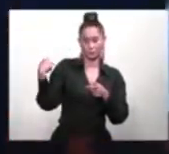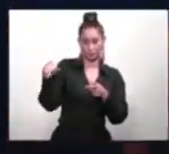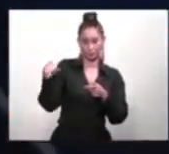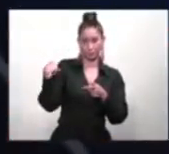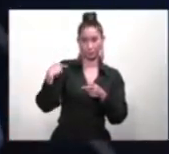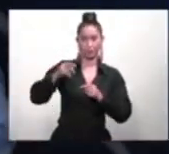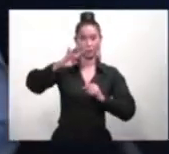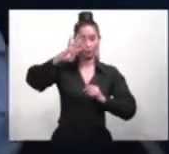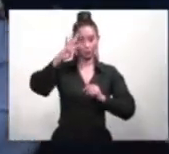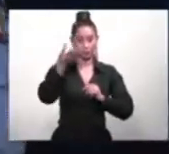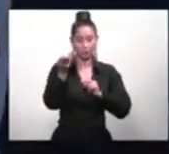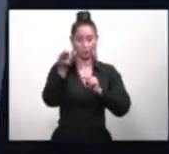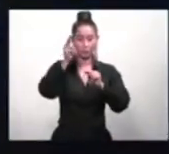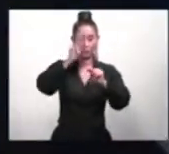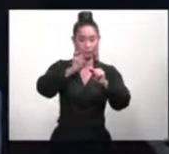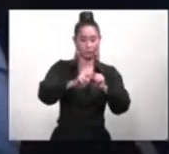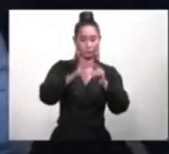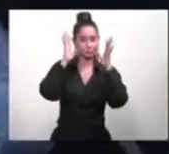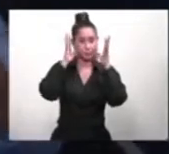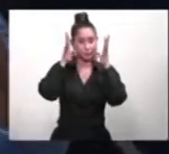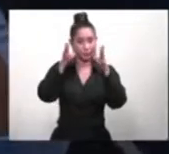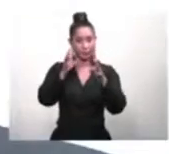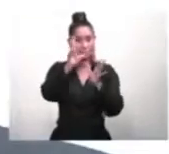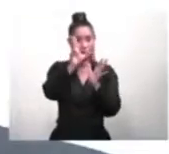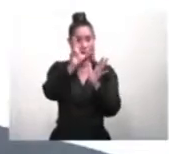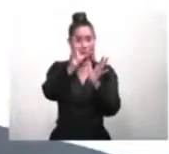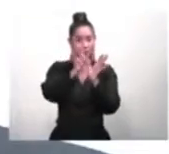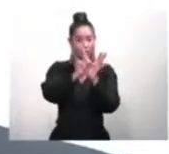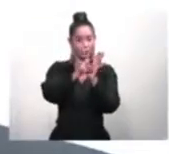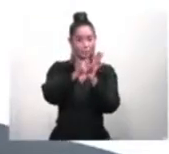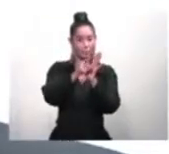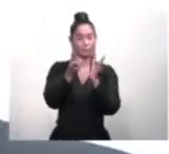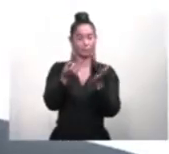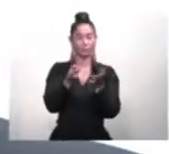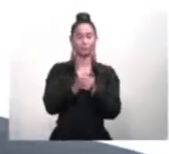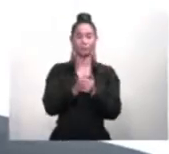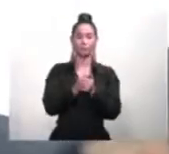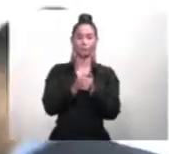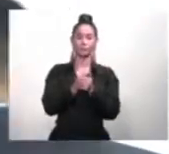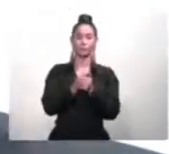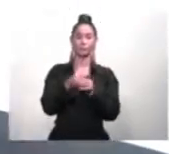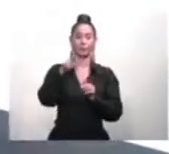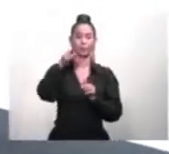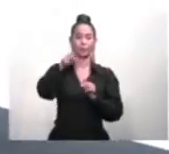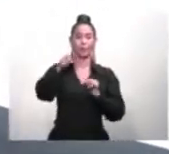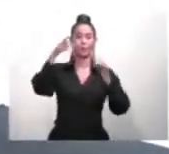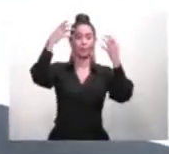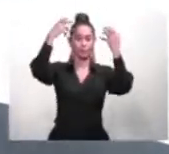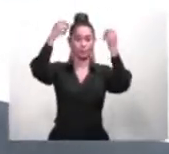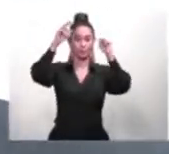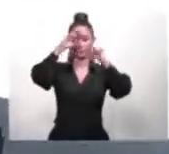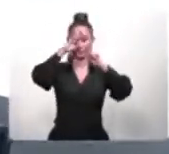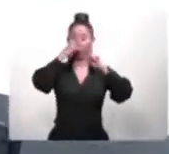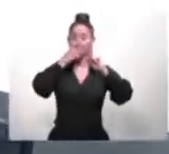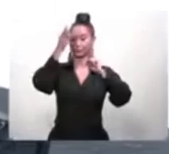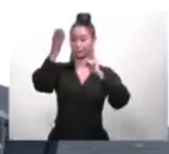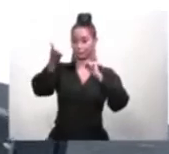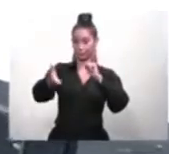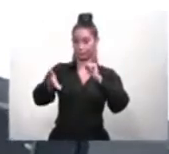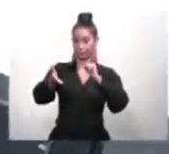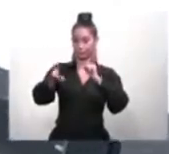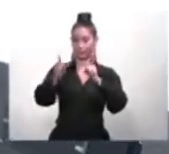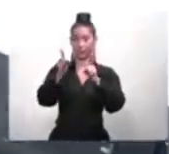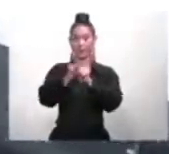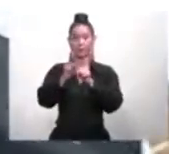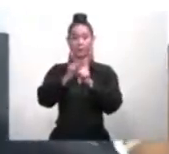en observación al inoculado por 30 minutos. El señor Presidente de la República, la señora Vicepresidenta y Coordinadora